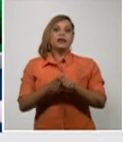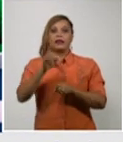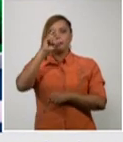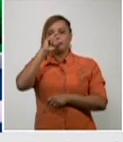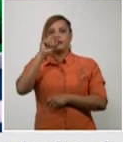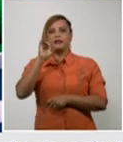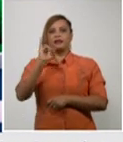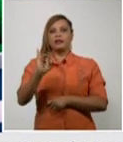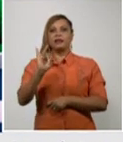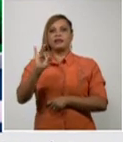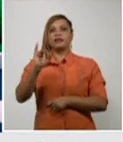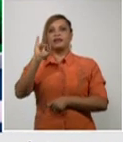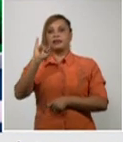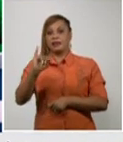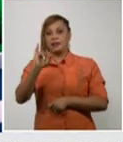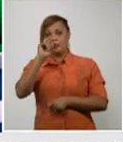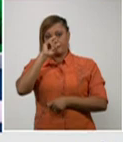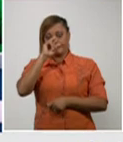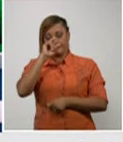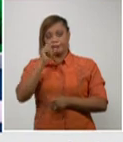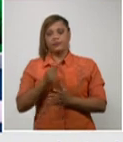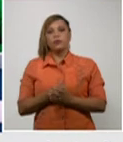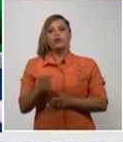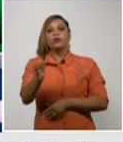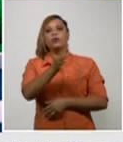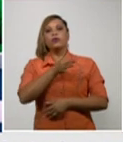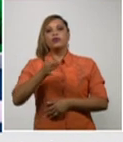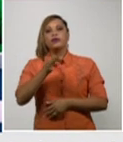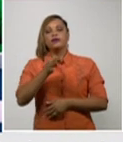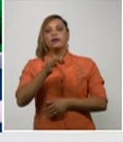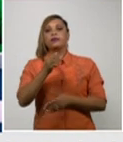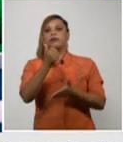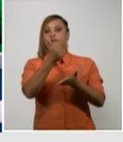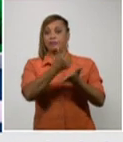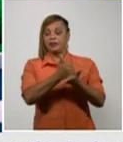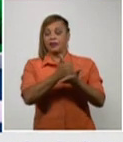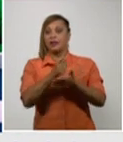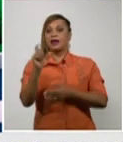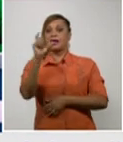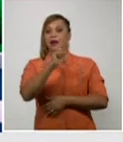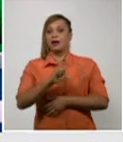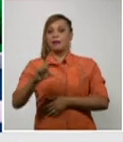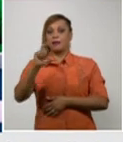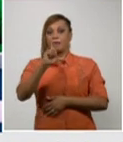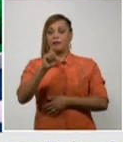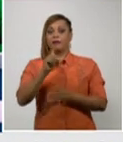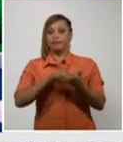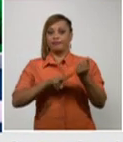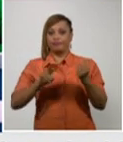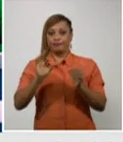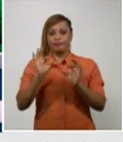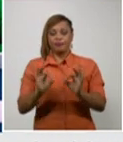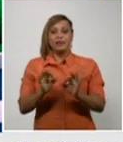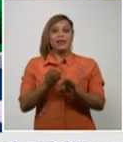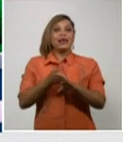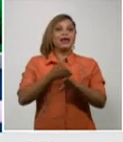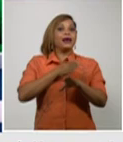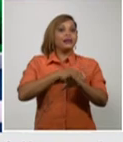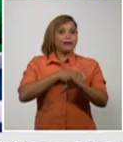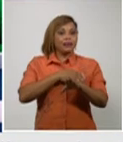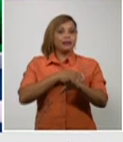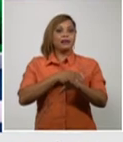del municipio y provincia de Camagüey, que tenía como antecedente de valor